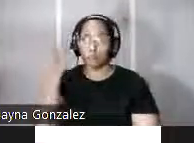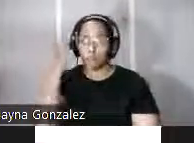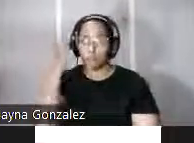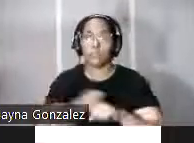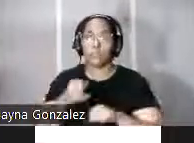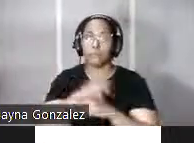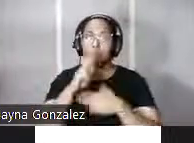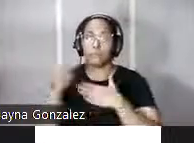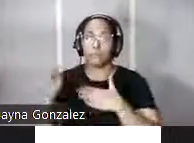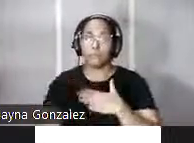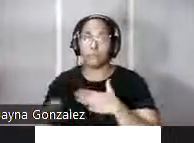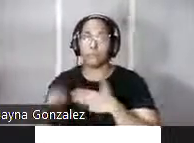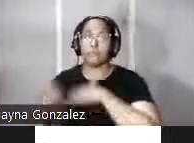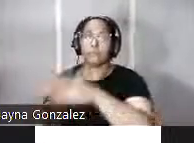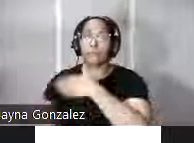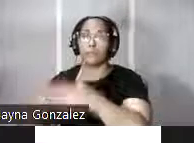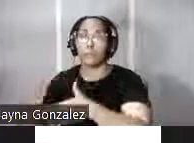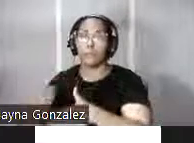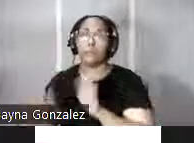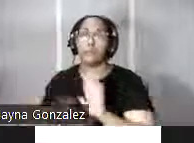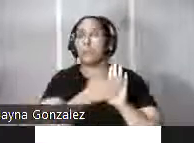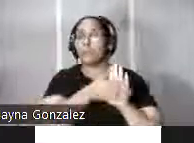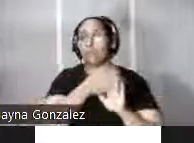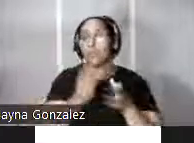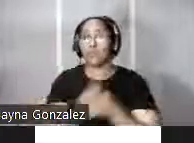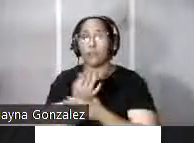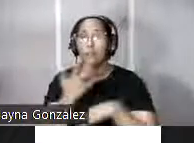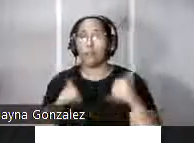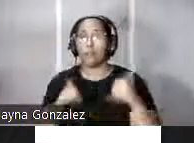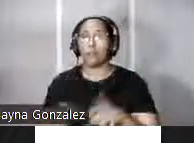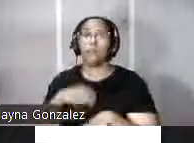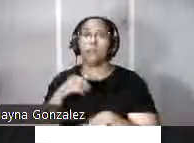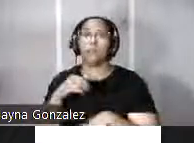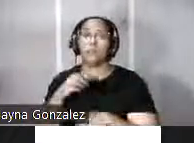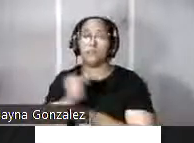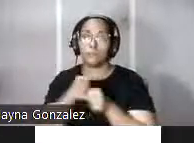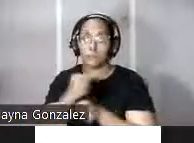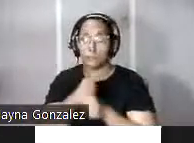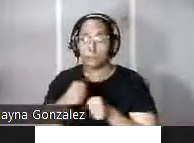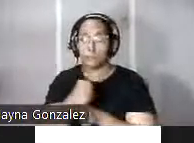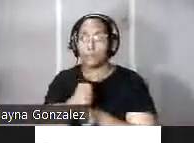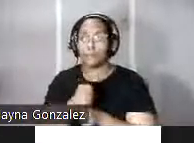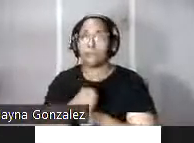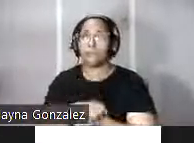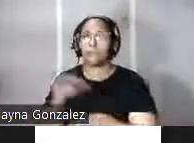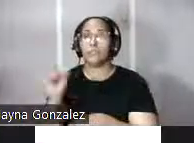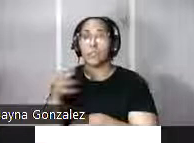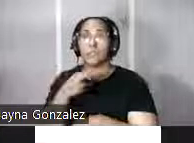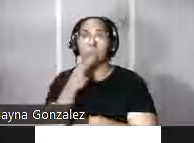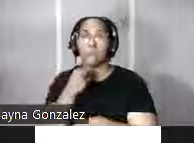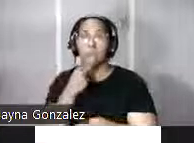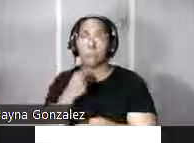consecuencia de la evolución experimentada tanto en el cultivo de café como de azúcar